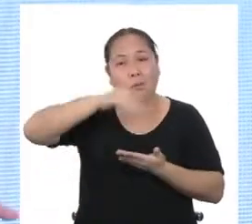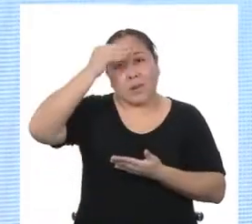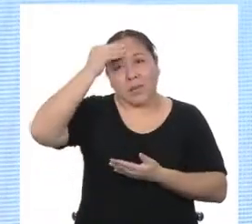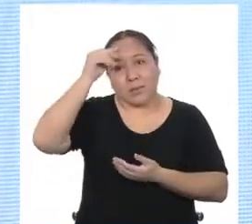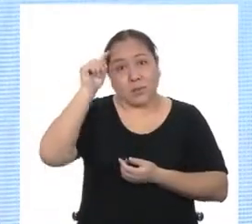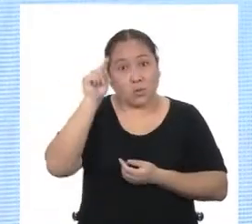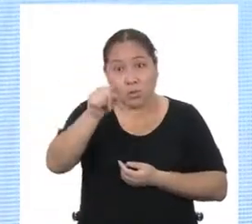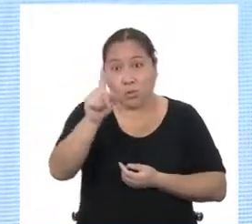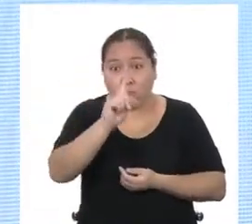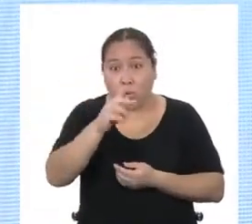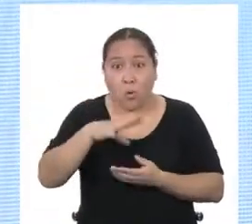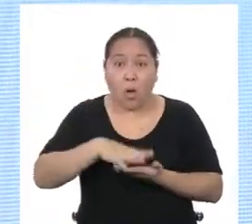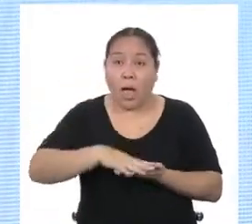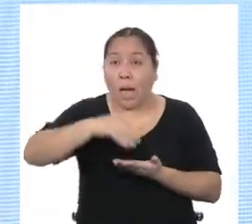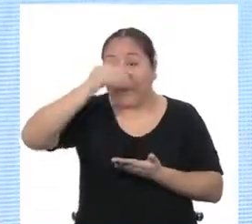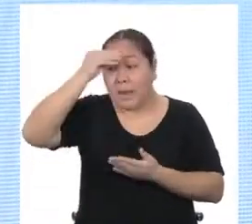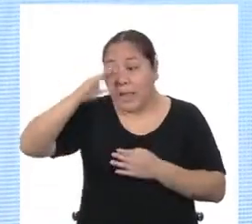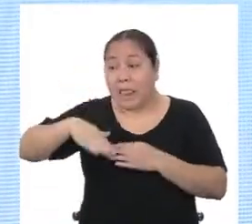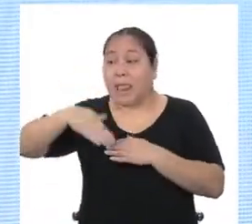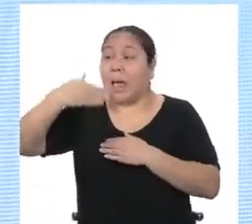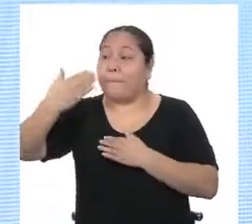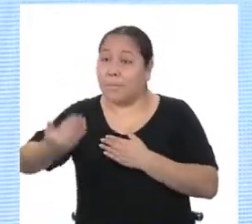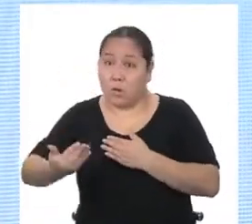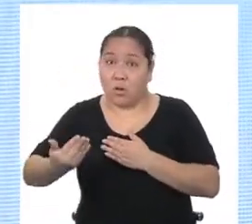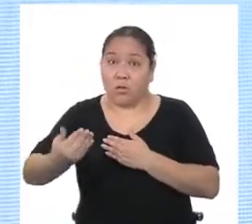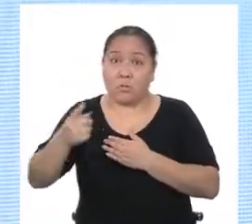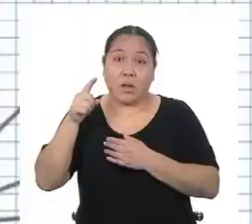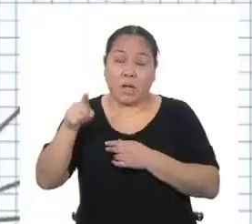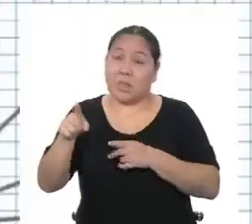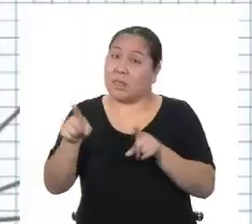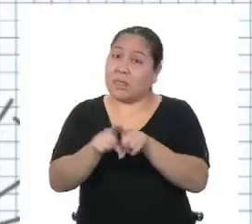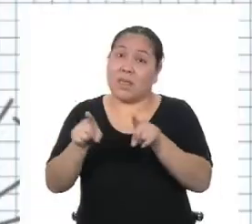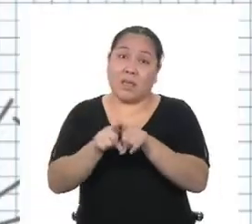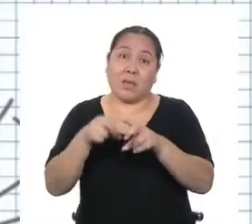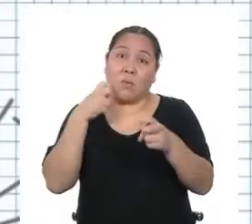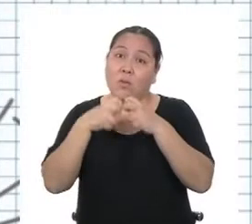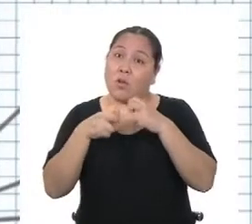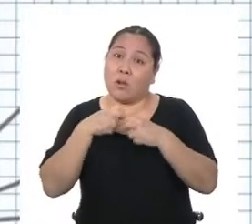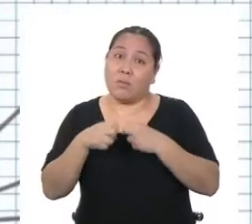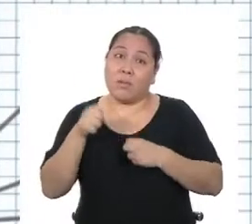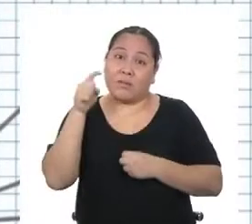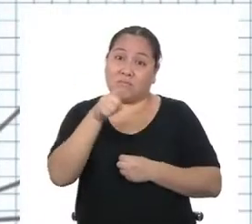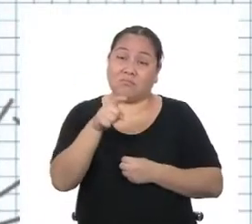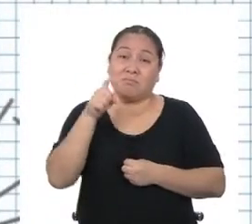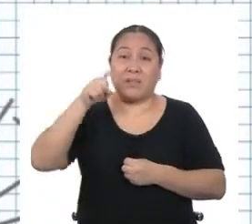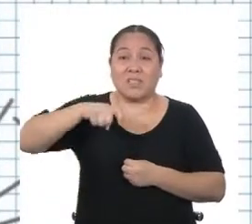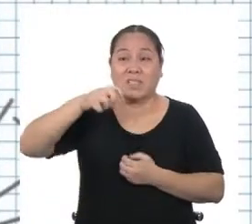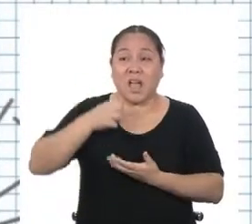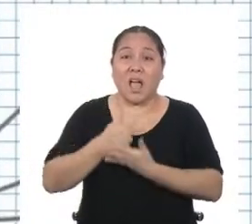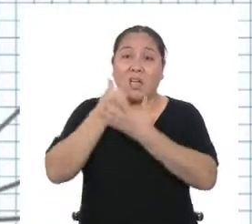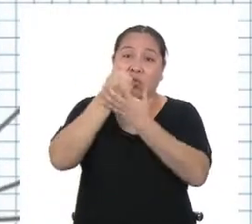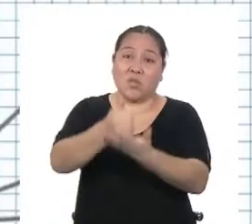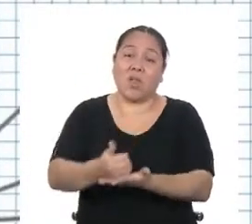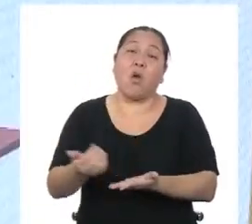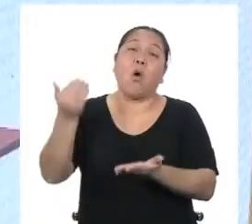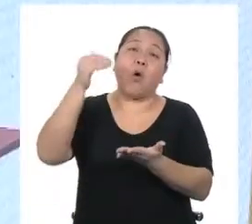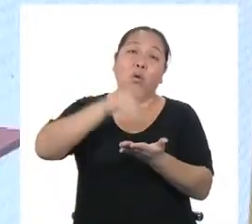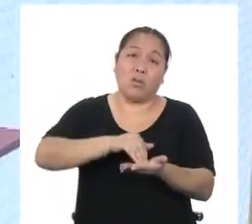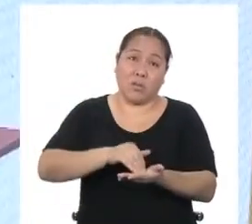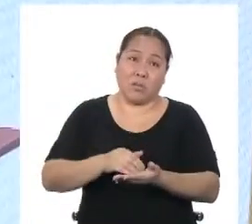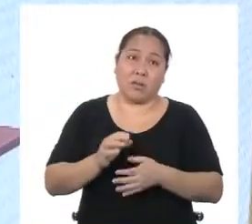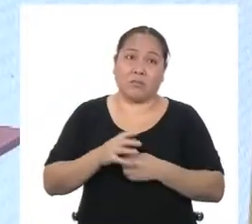aprendes, la próxima vez que te enfrentes a una situación así, vas a necesitar ayuda nuevamente.